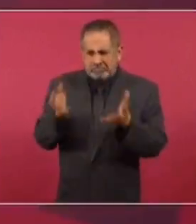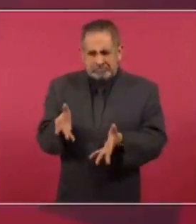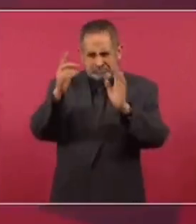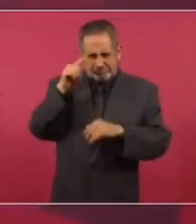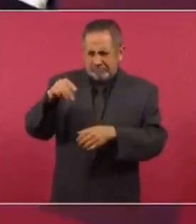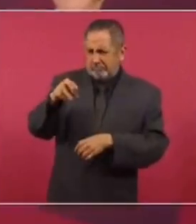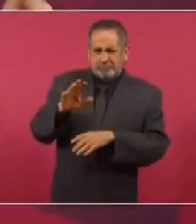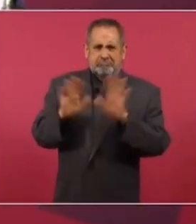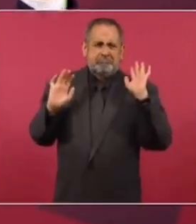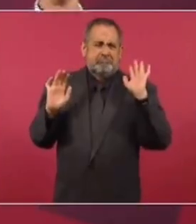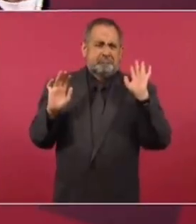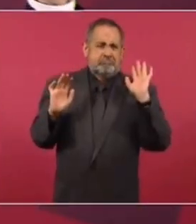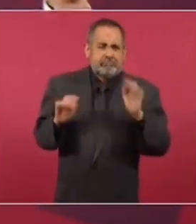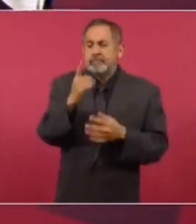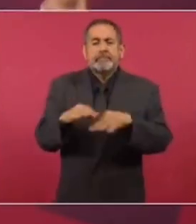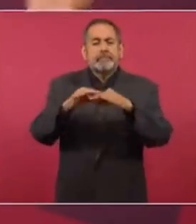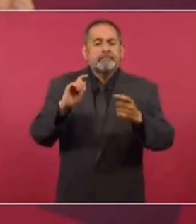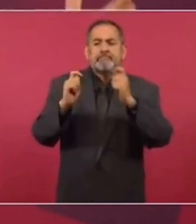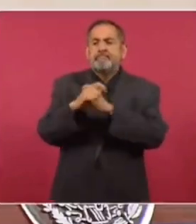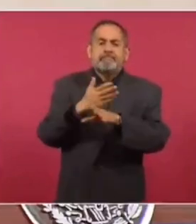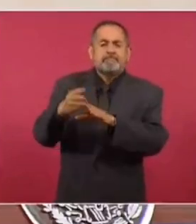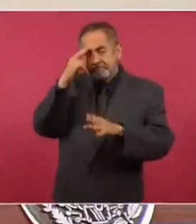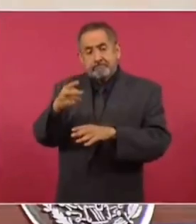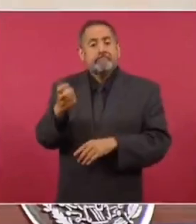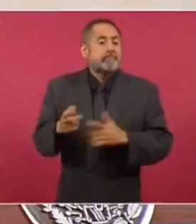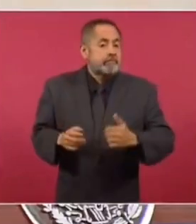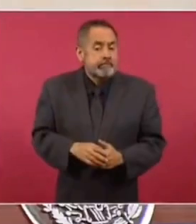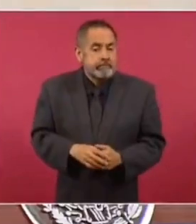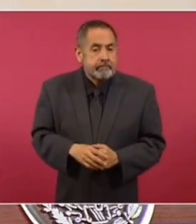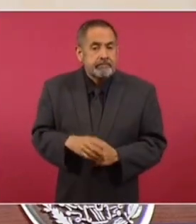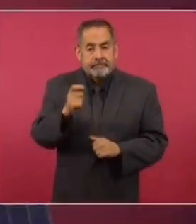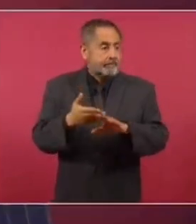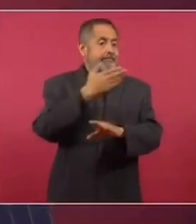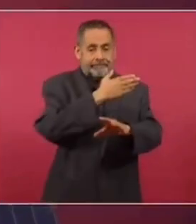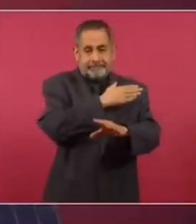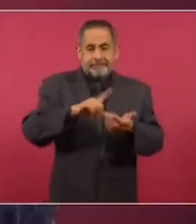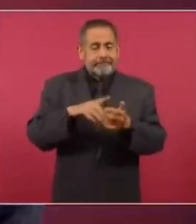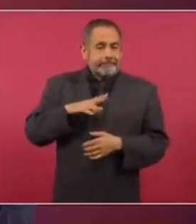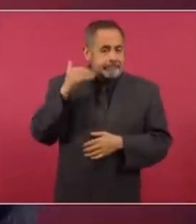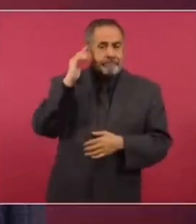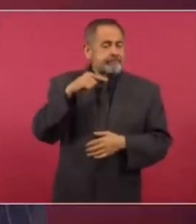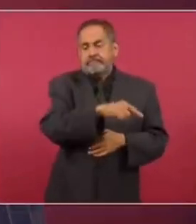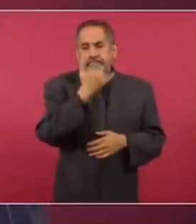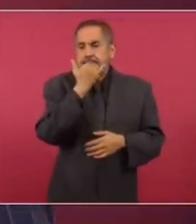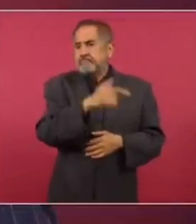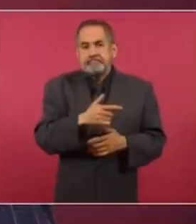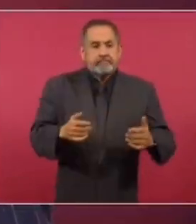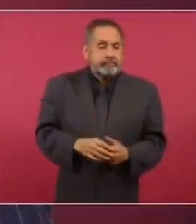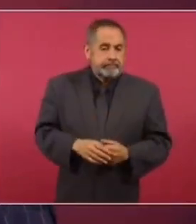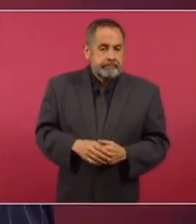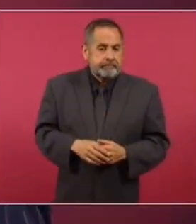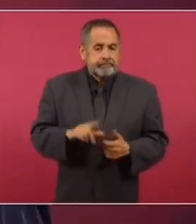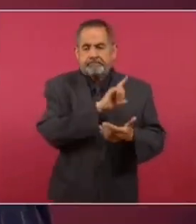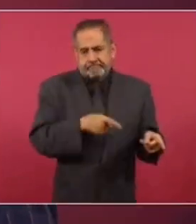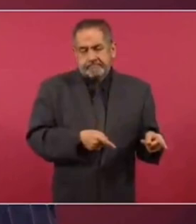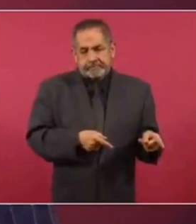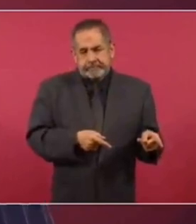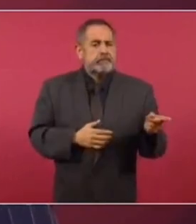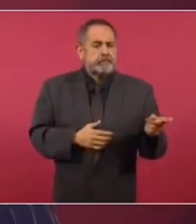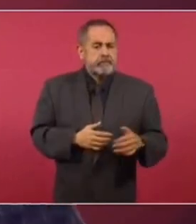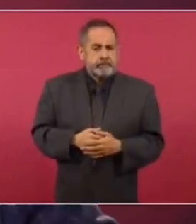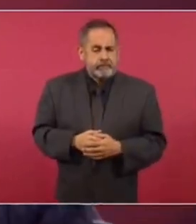voto por Morena. Yo hablo de que es importante la transformación de México, porque lo otro, lo que existía, era completamente ilegal,